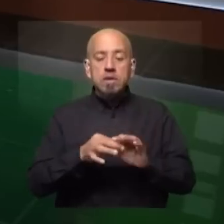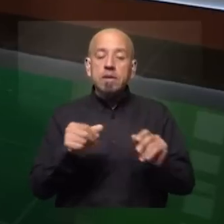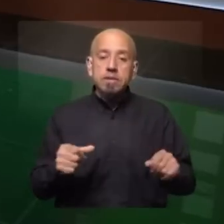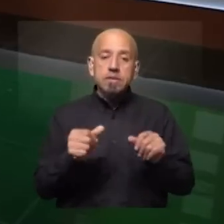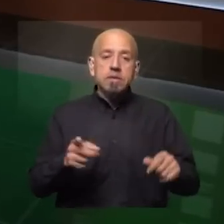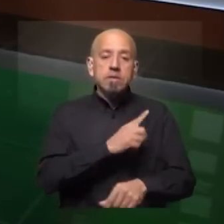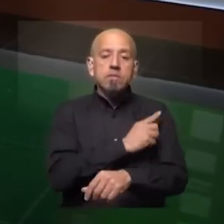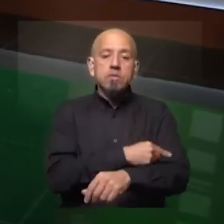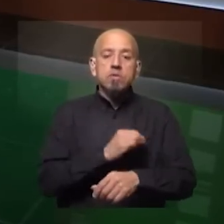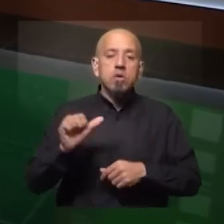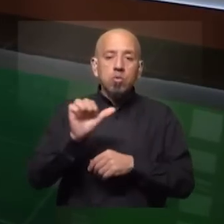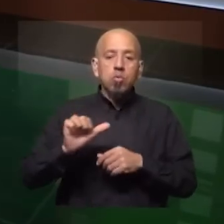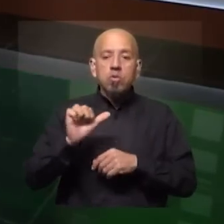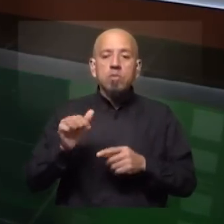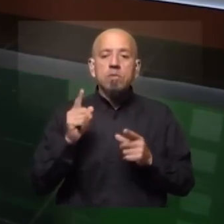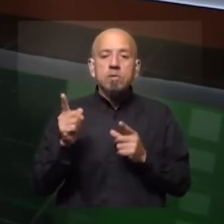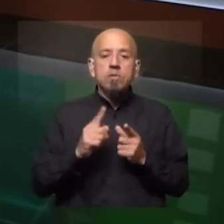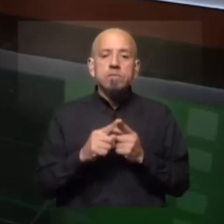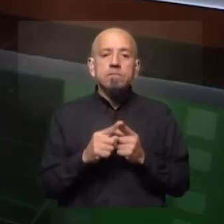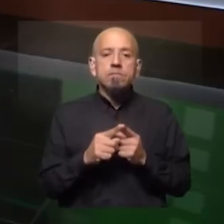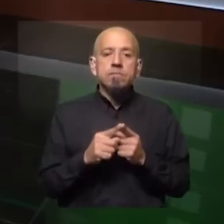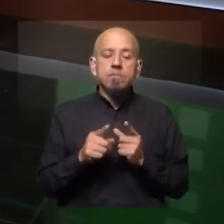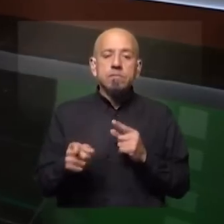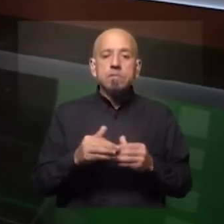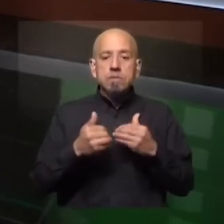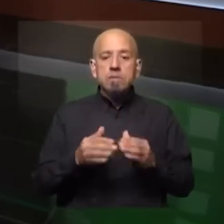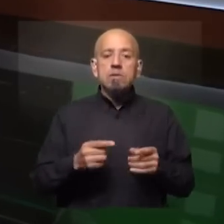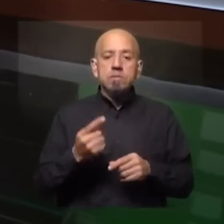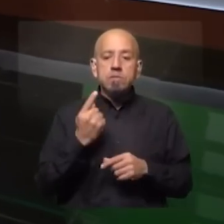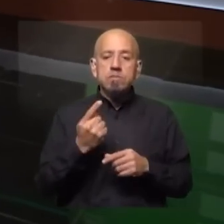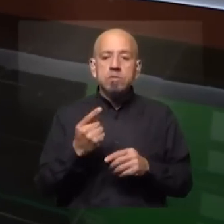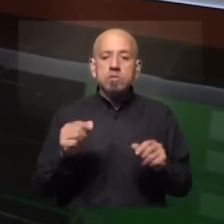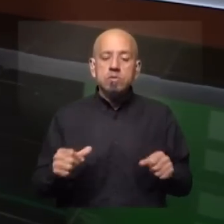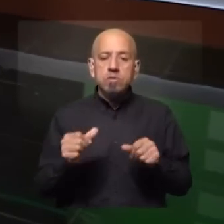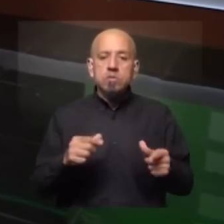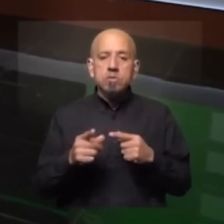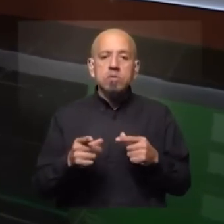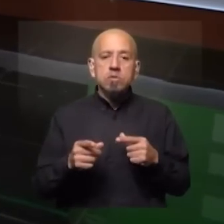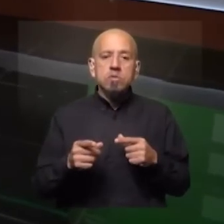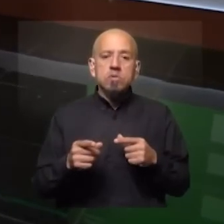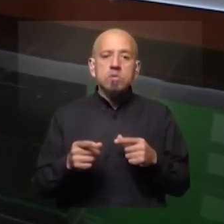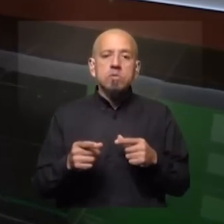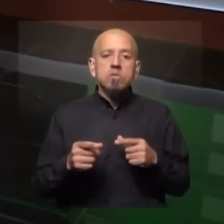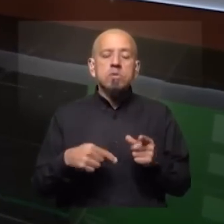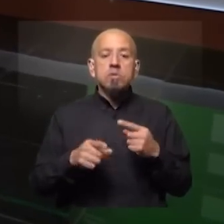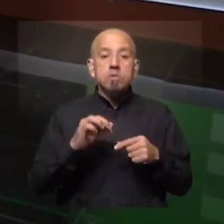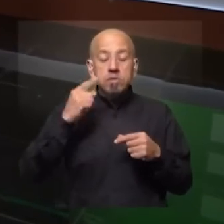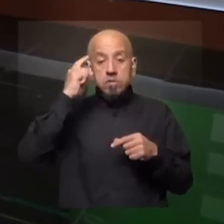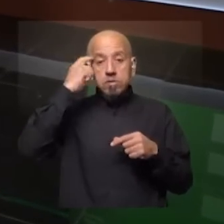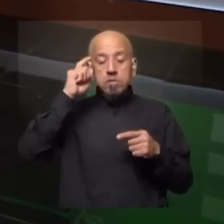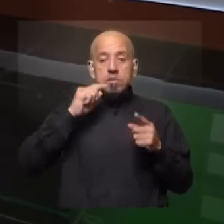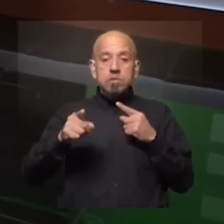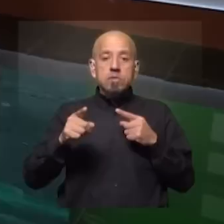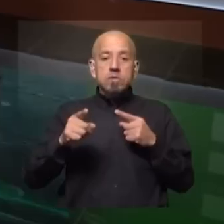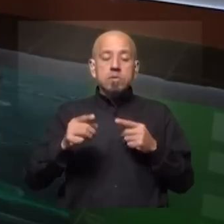Europa, de alguna manera, picó en punta, lo ha desarrollado quizá más que ningún otro continente. La idea de